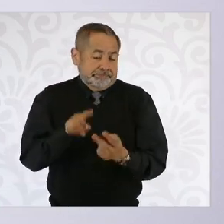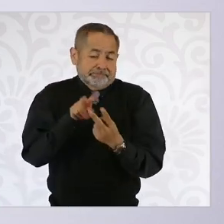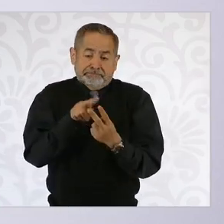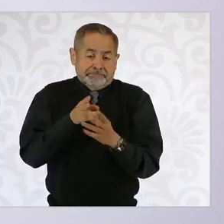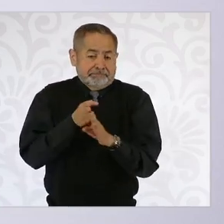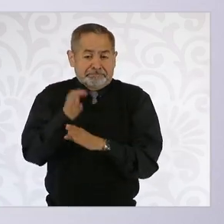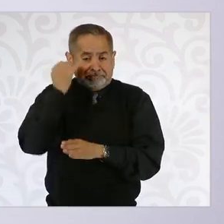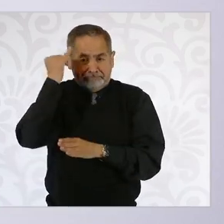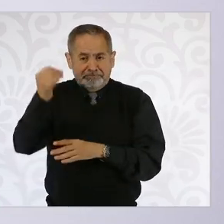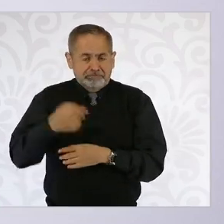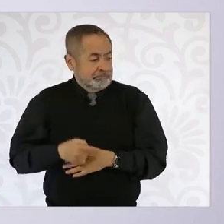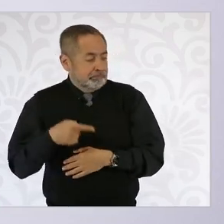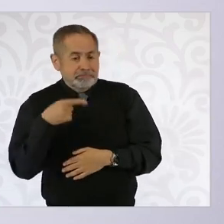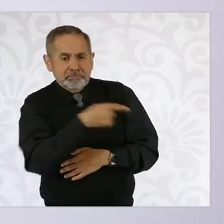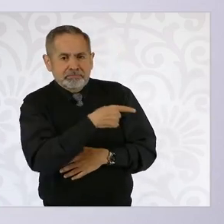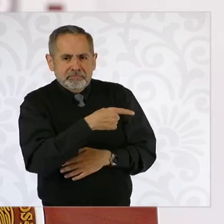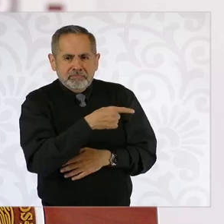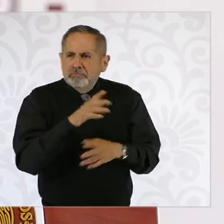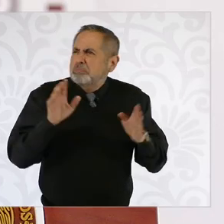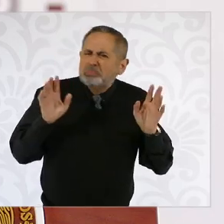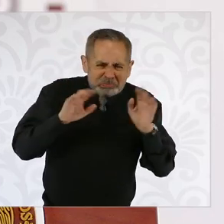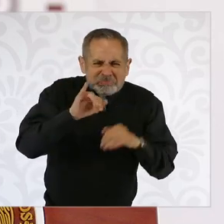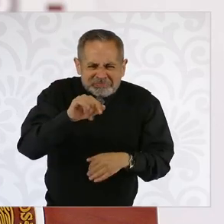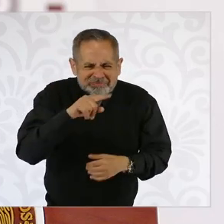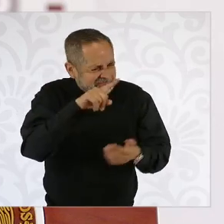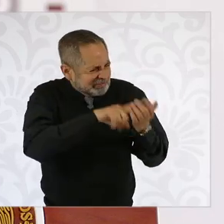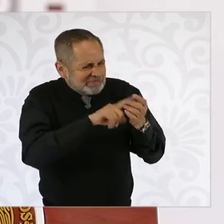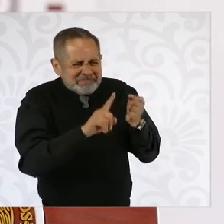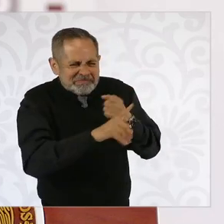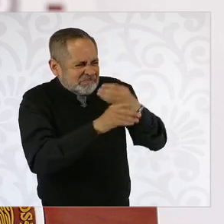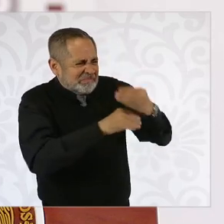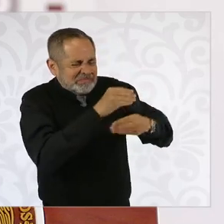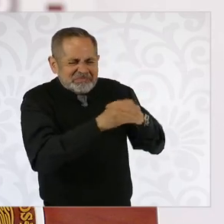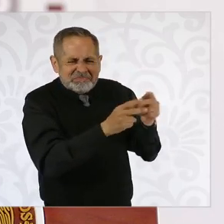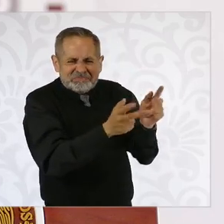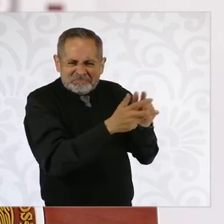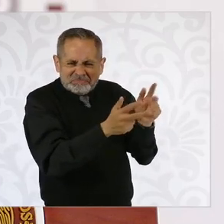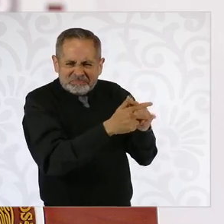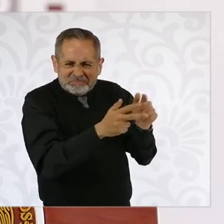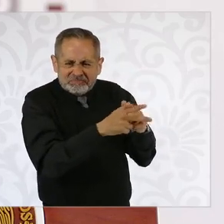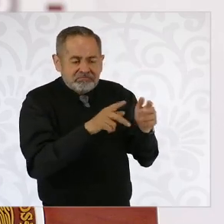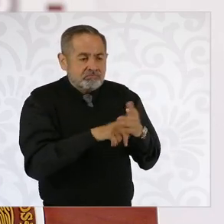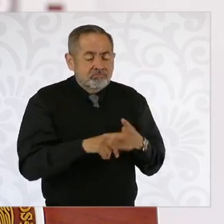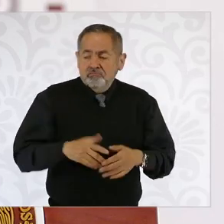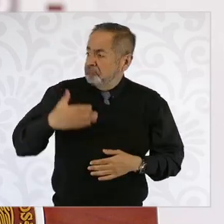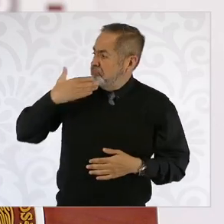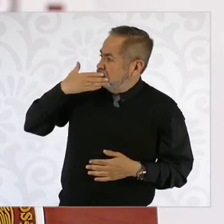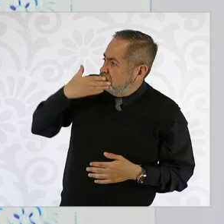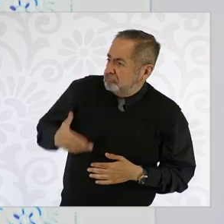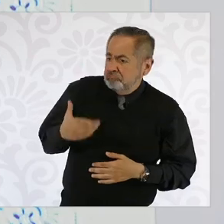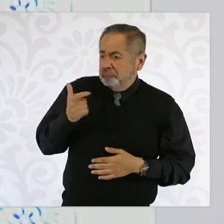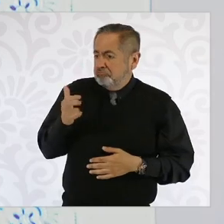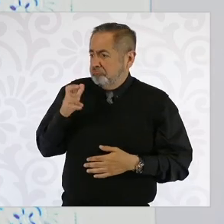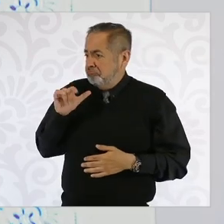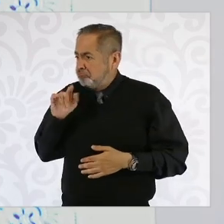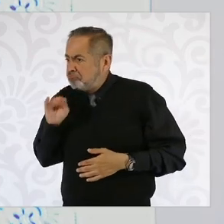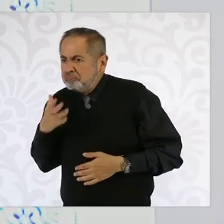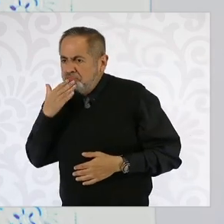Pero no dicen nada. Ah, bueno, sí, se andan peleando. Unos reivindican a García Luna y otros no.